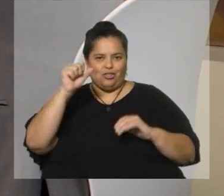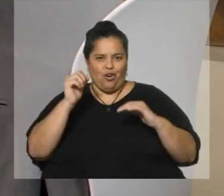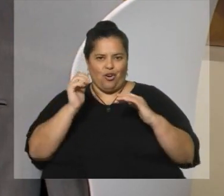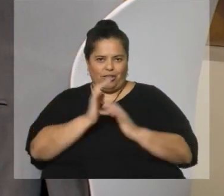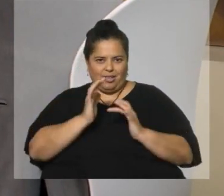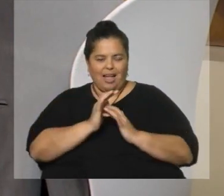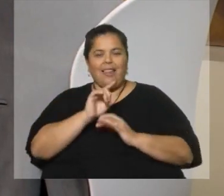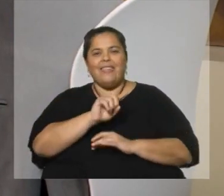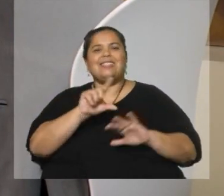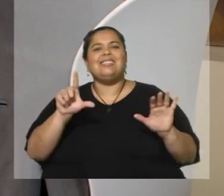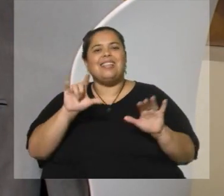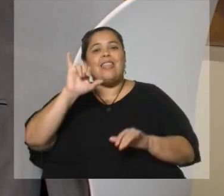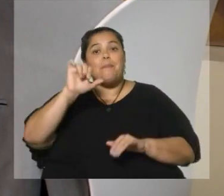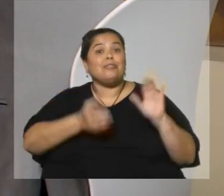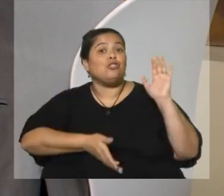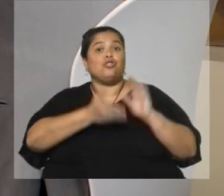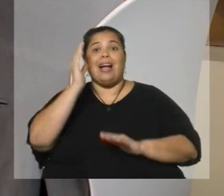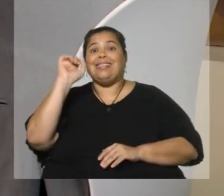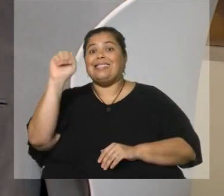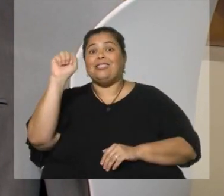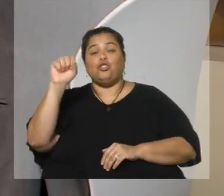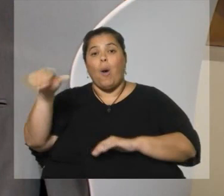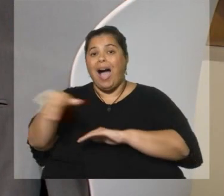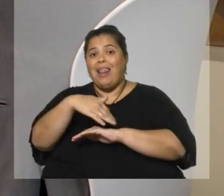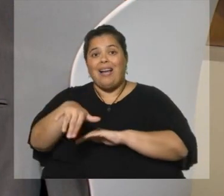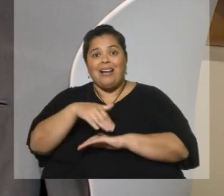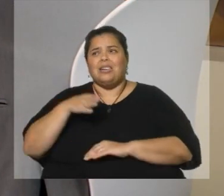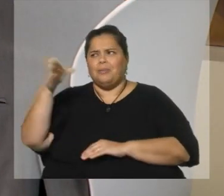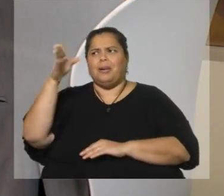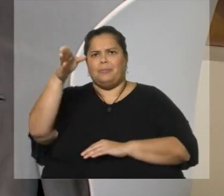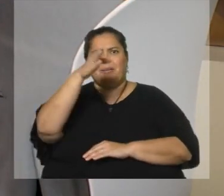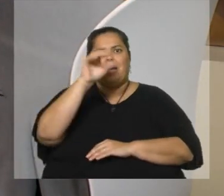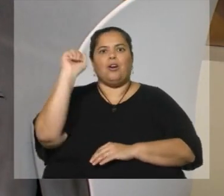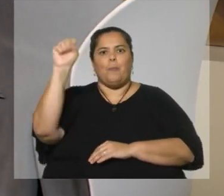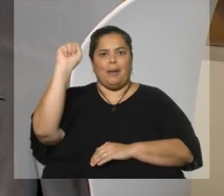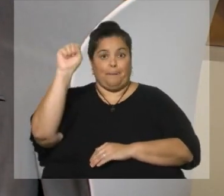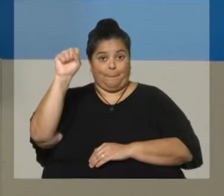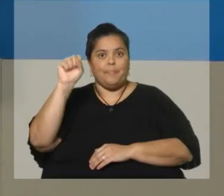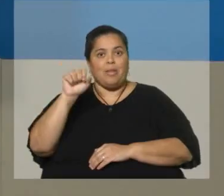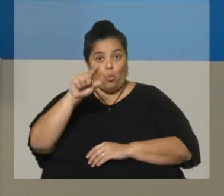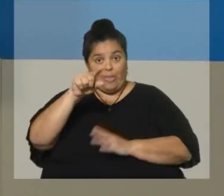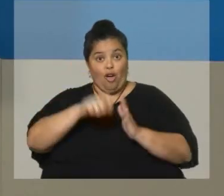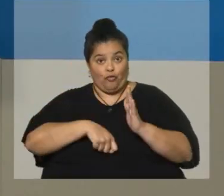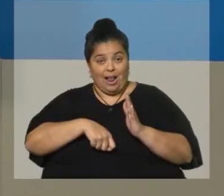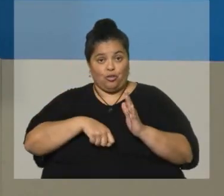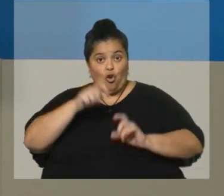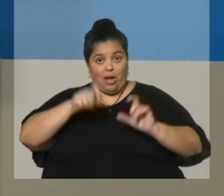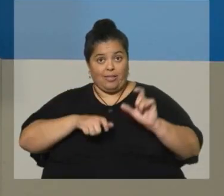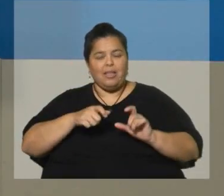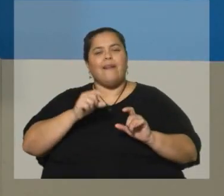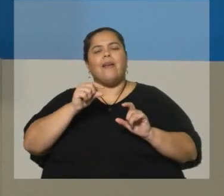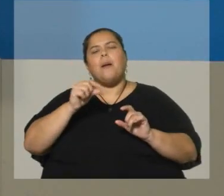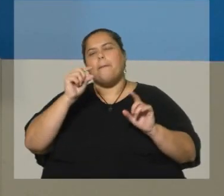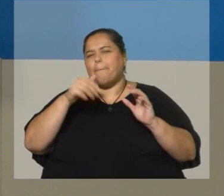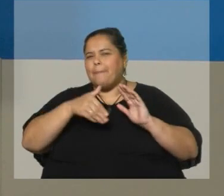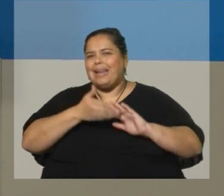salen los censistas a la calle. ¿Tuvieron que contratar gente ustedes para hacer esto? Bueno, sí. Van a salir unos días después.